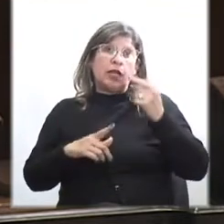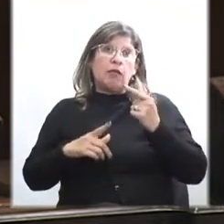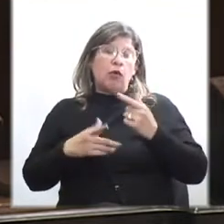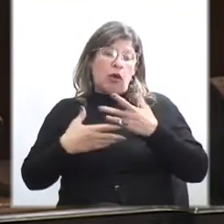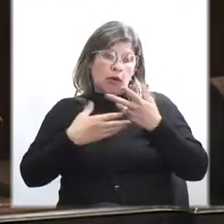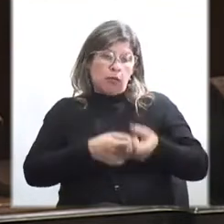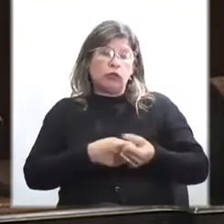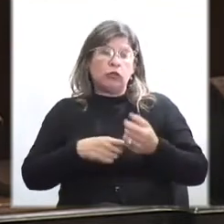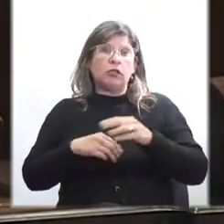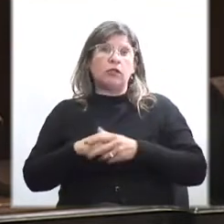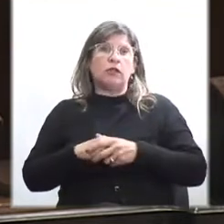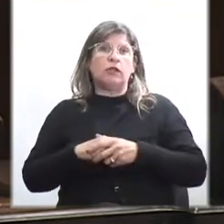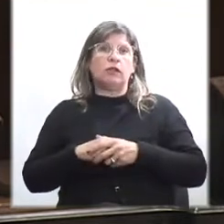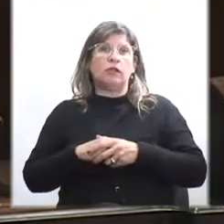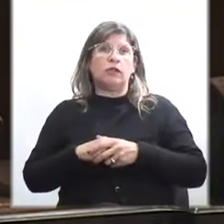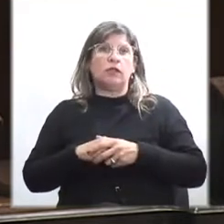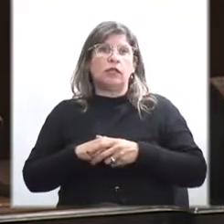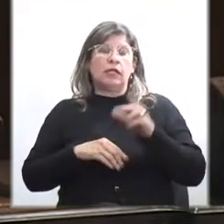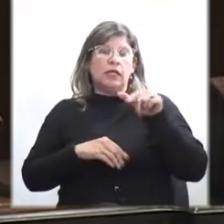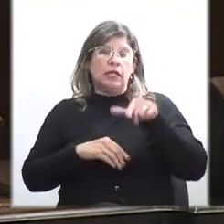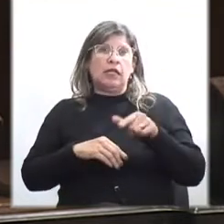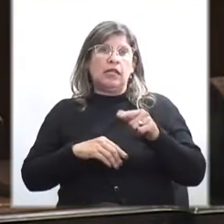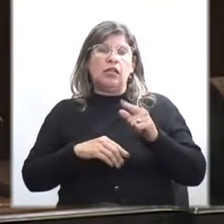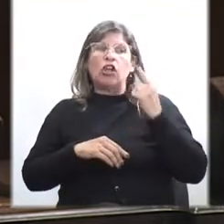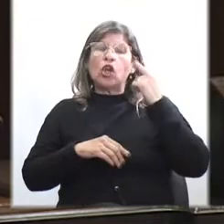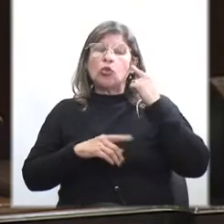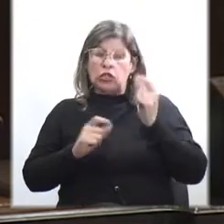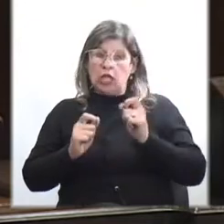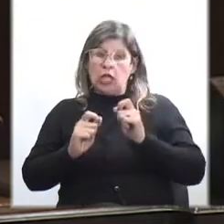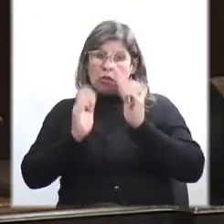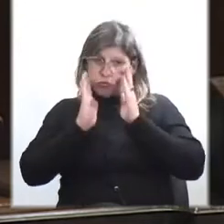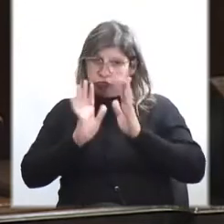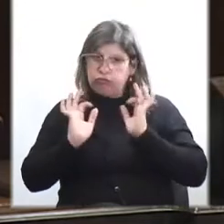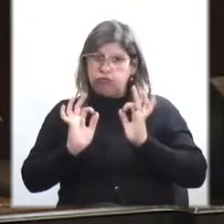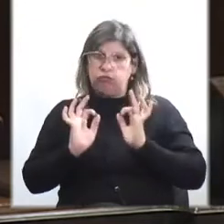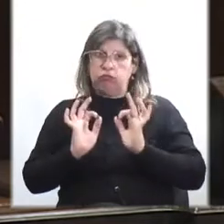acompañando las posturas que escuché con atención,